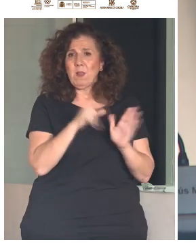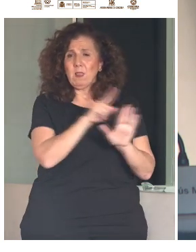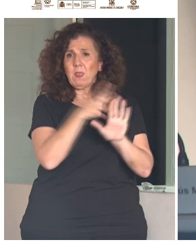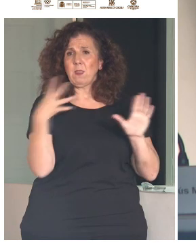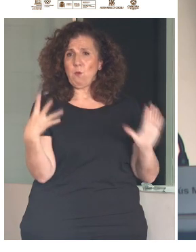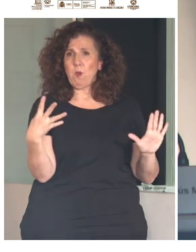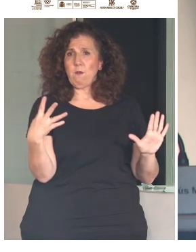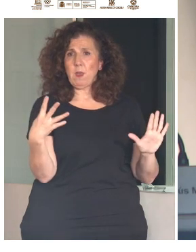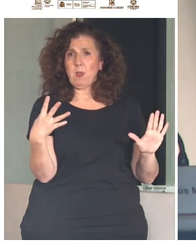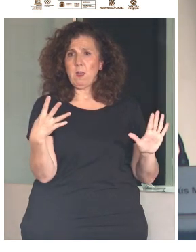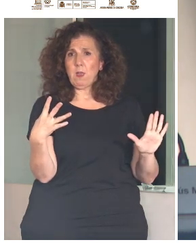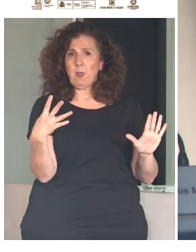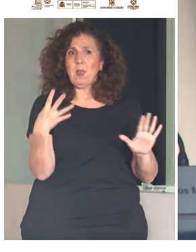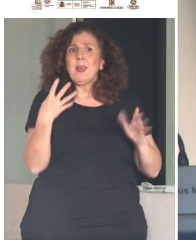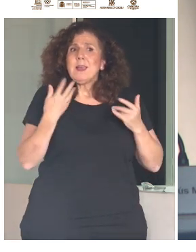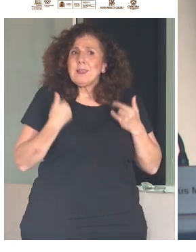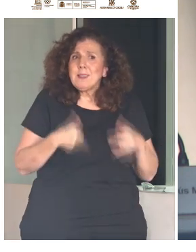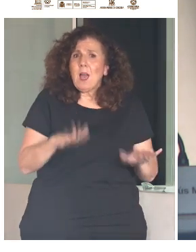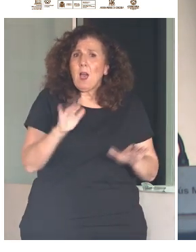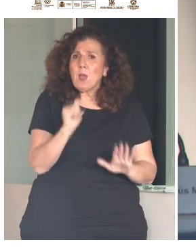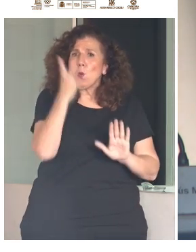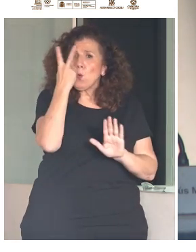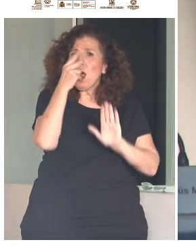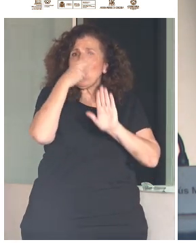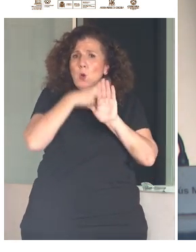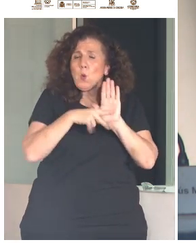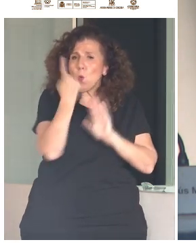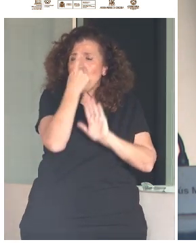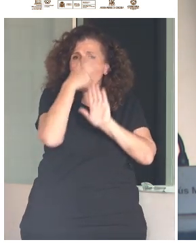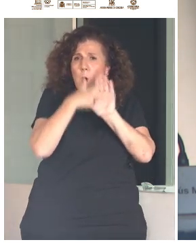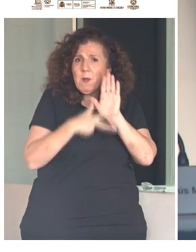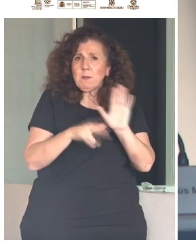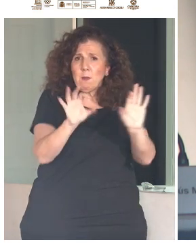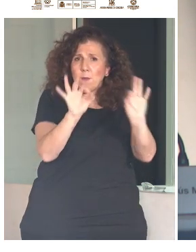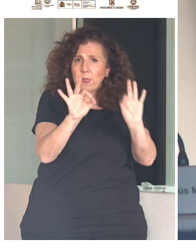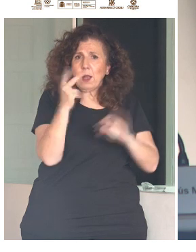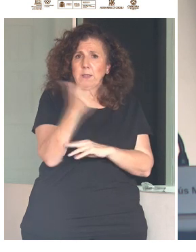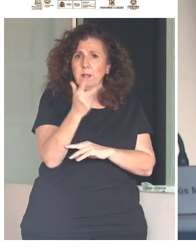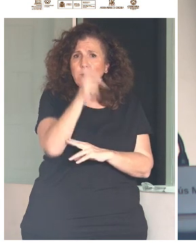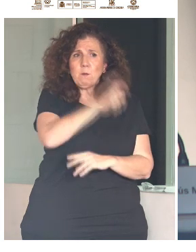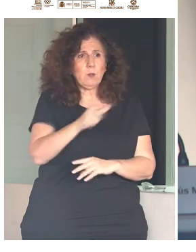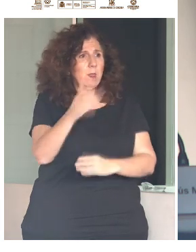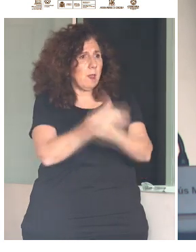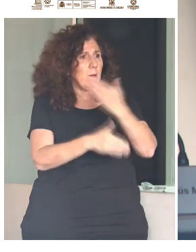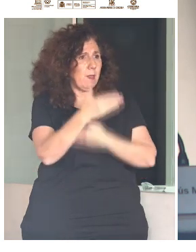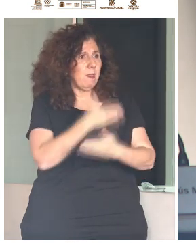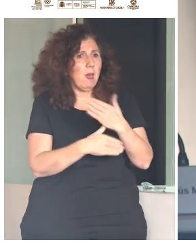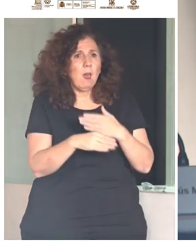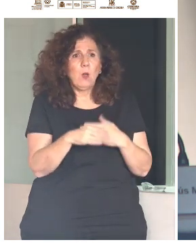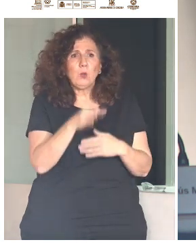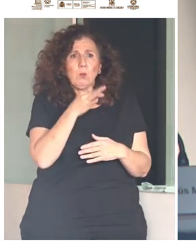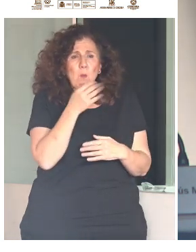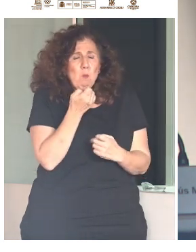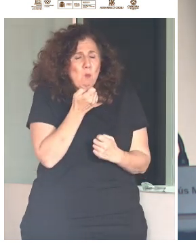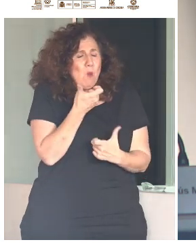y con una normativa vigorosa en materia de derechos de las personas con discapacidad, poco hemos avanzado.